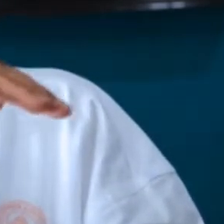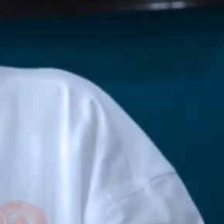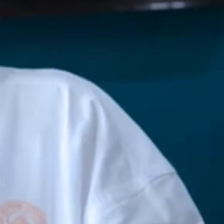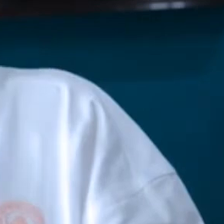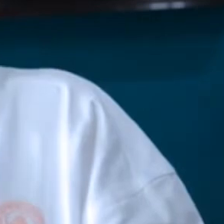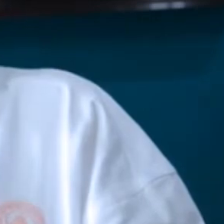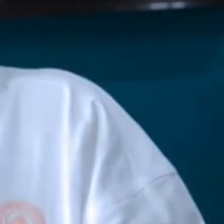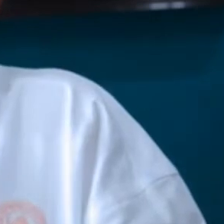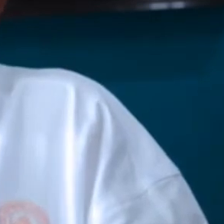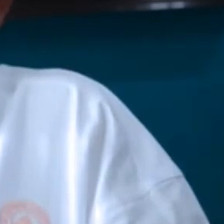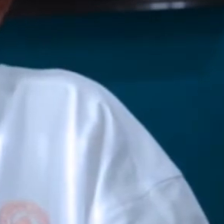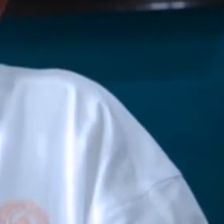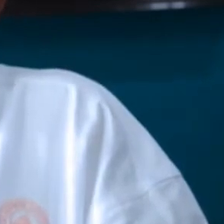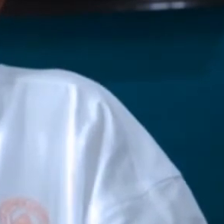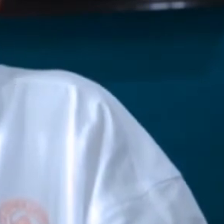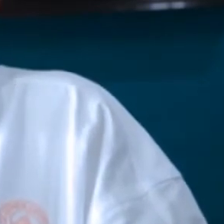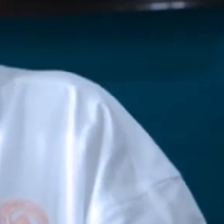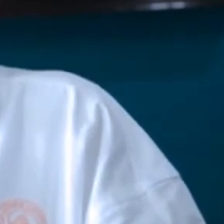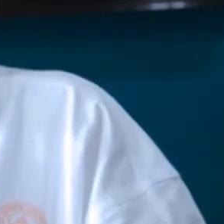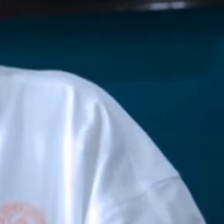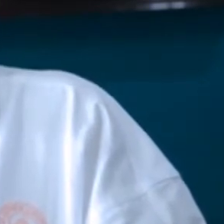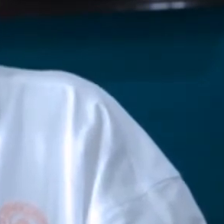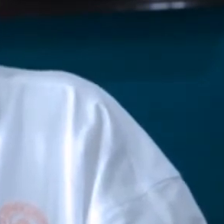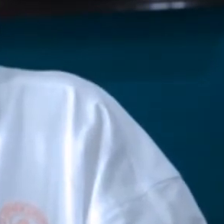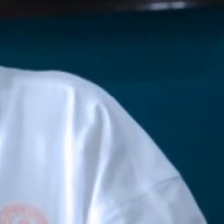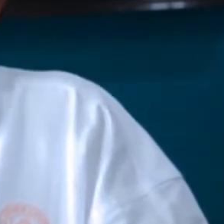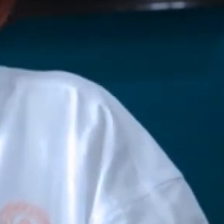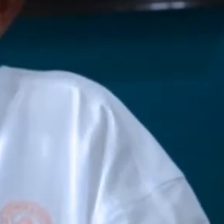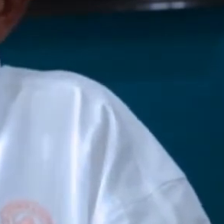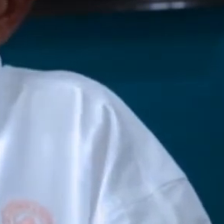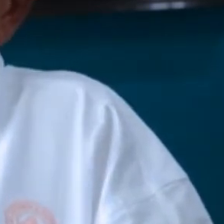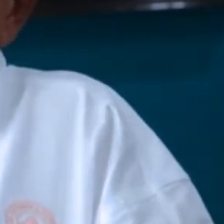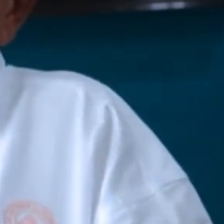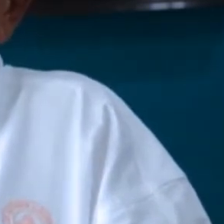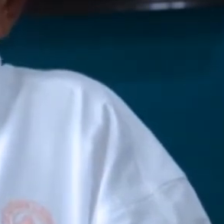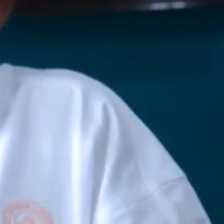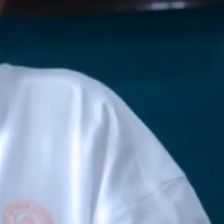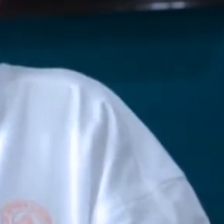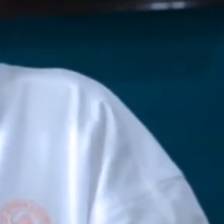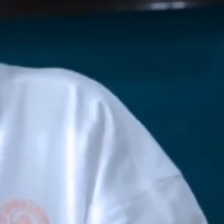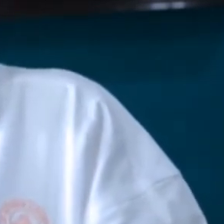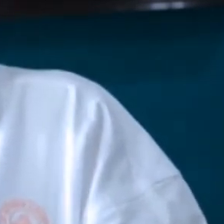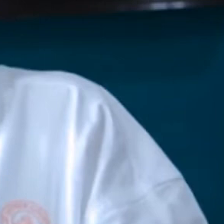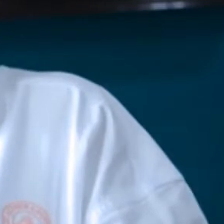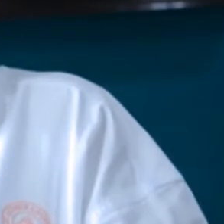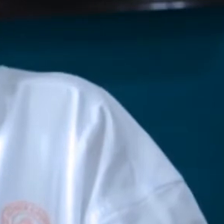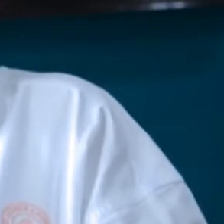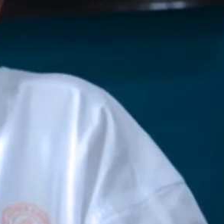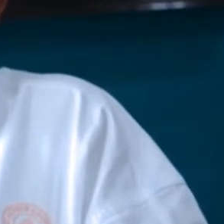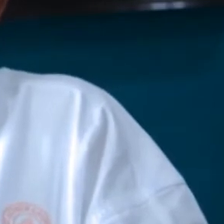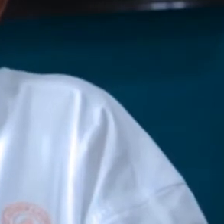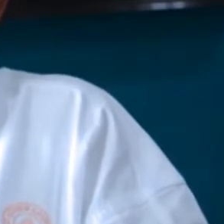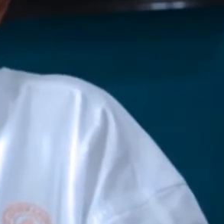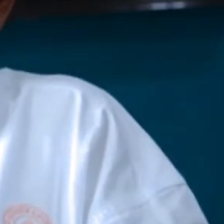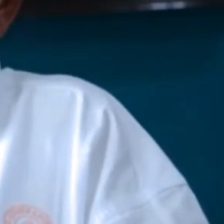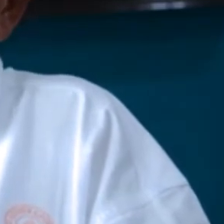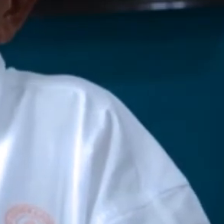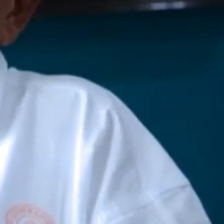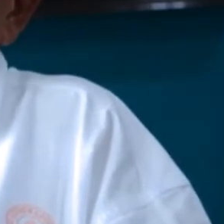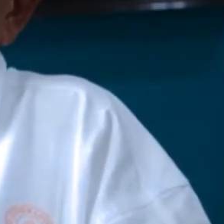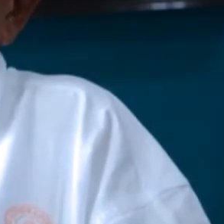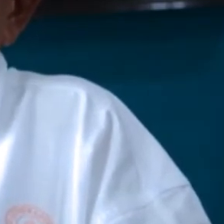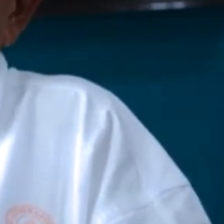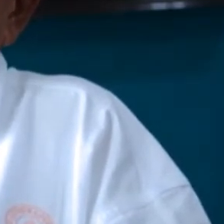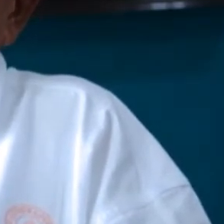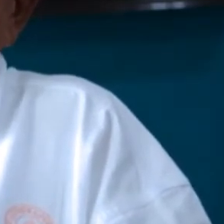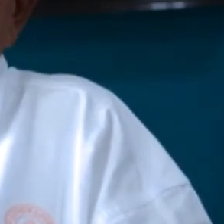con toda la pata, como en los teatros de San José, de dos pisos. Eso lo quemaron, solo cenizas quedaron y